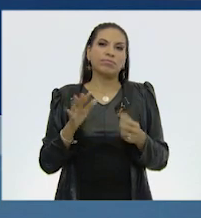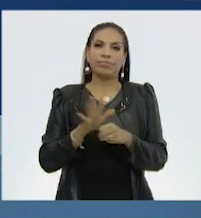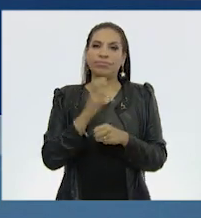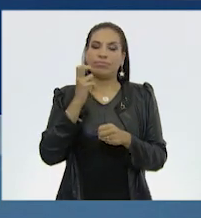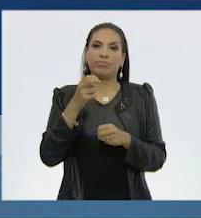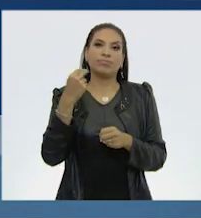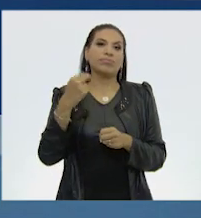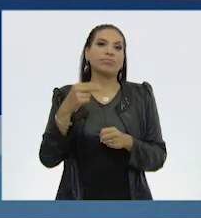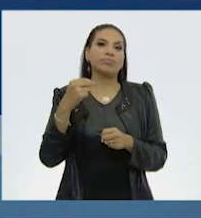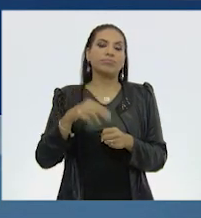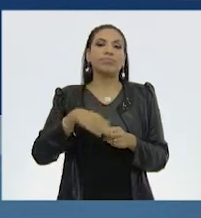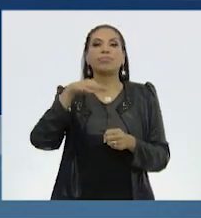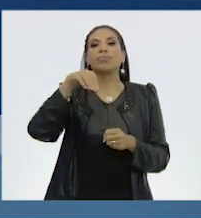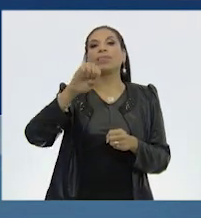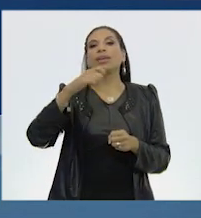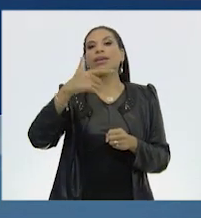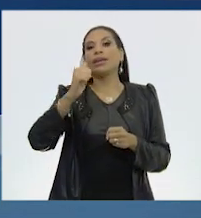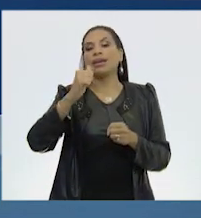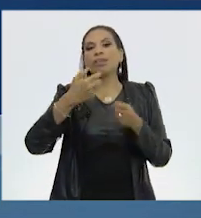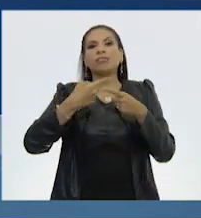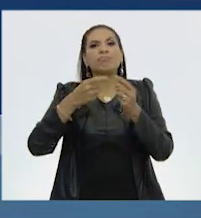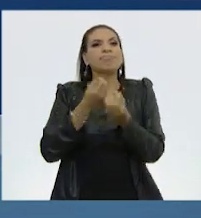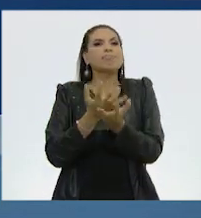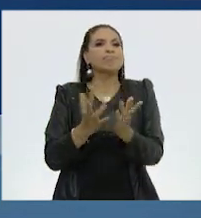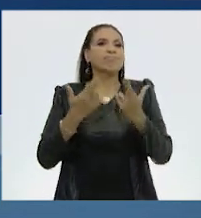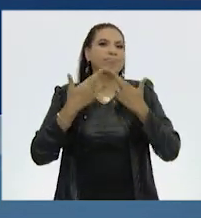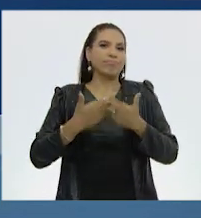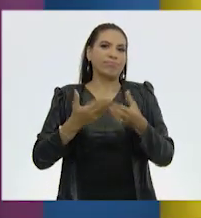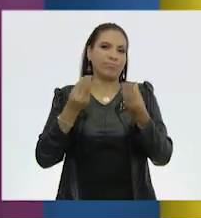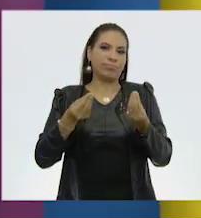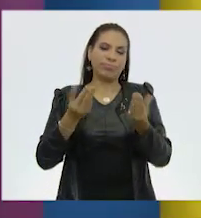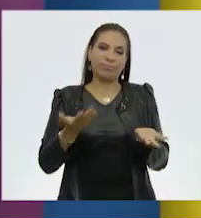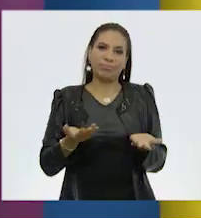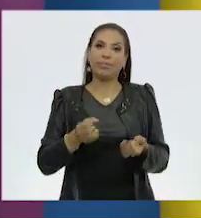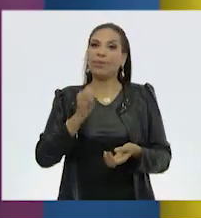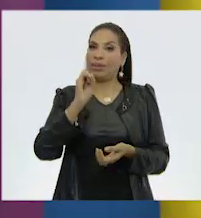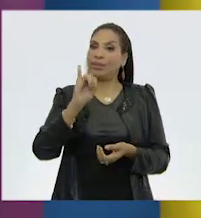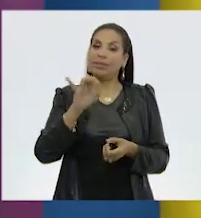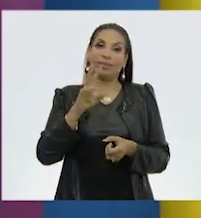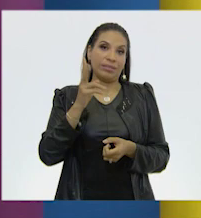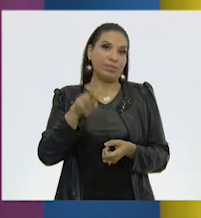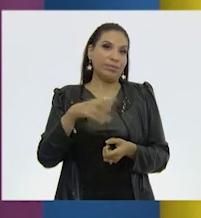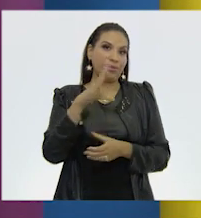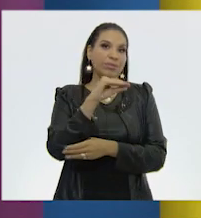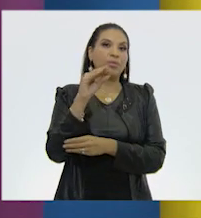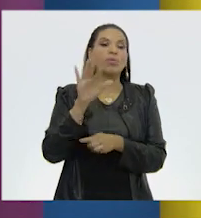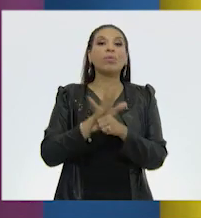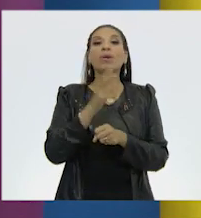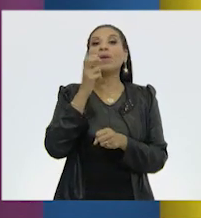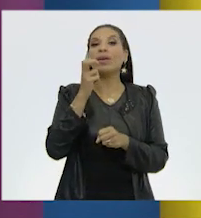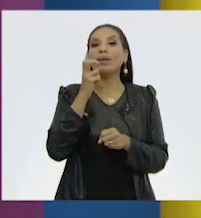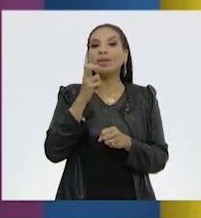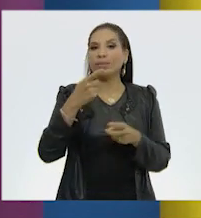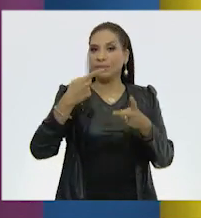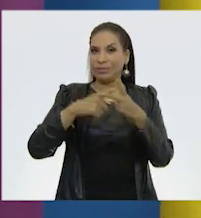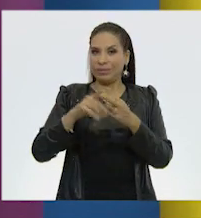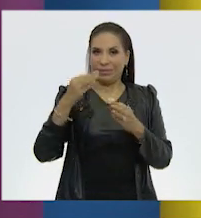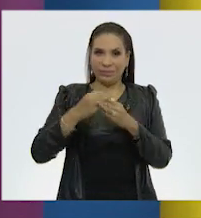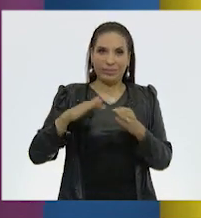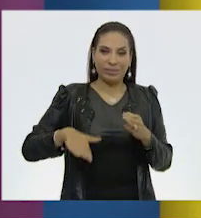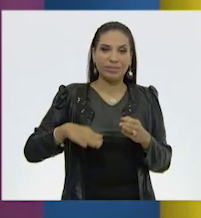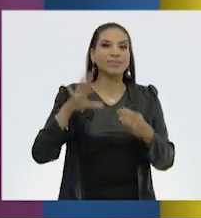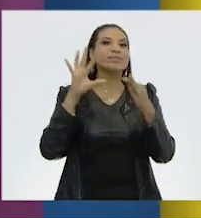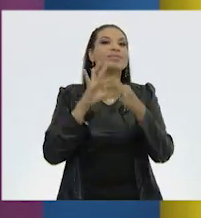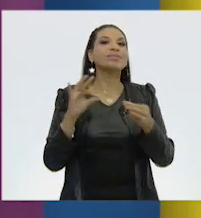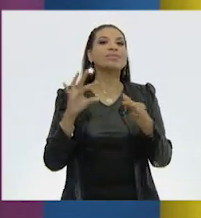eso se llama megadiversidad. Así es, Ton. Por eso al inicio de la sesión